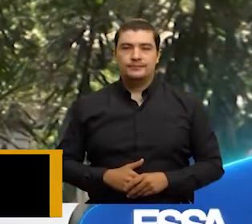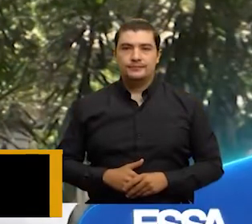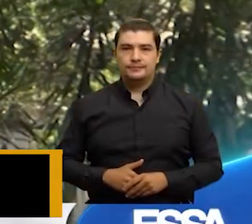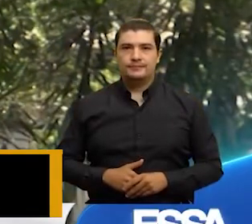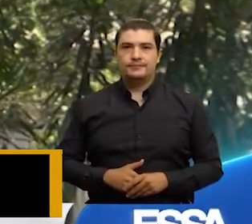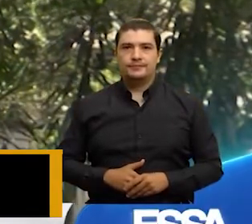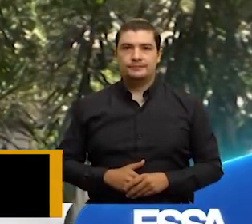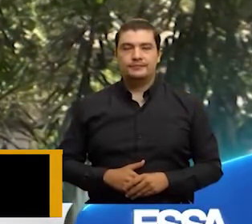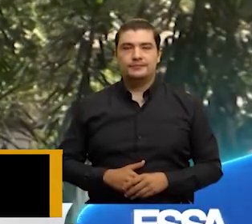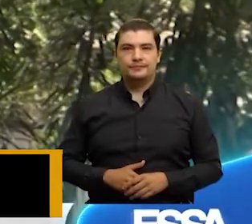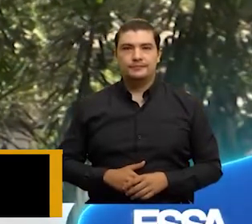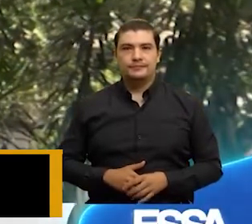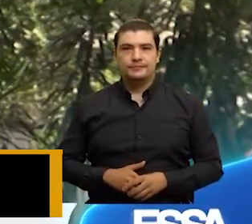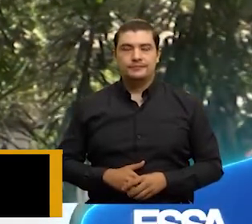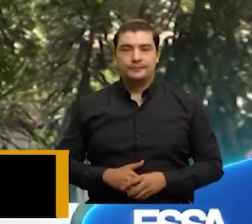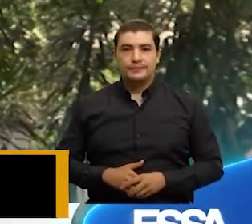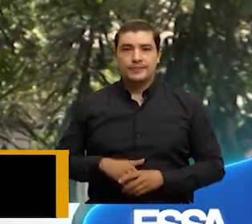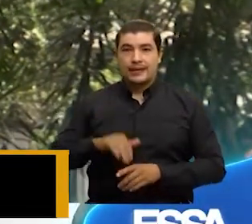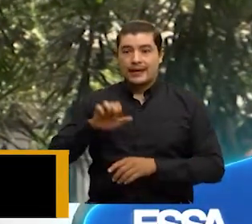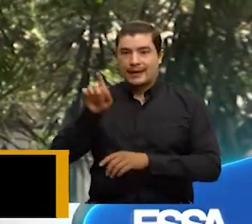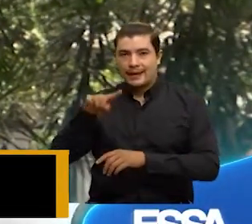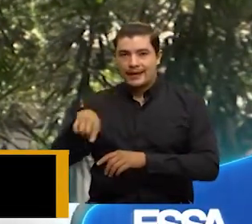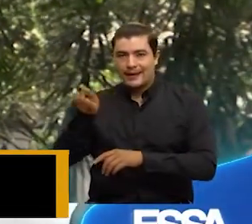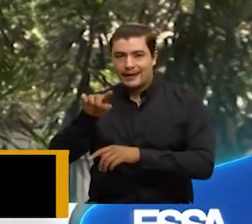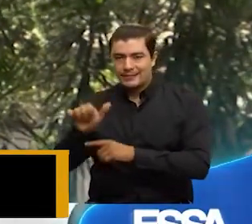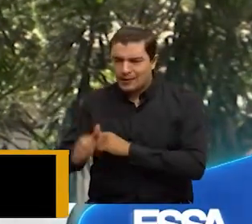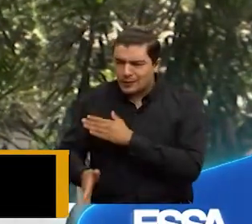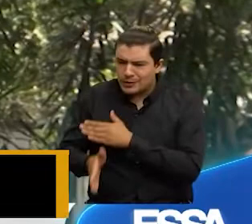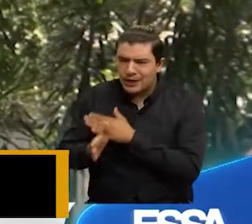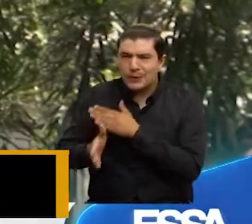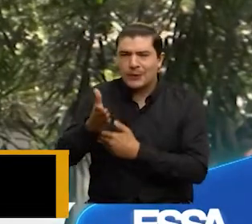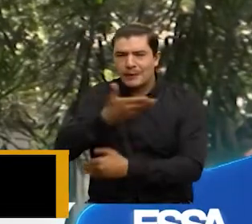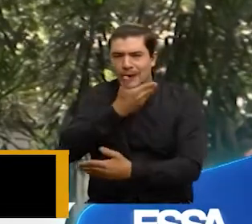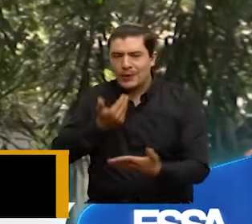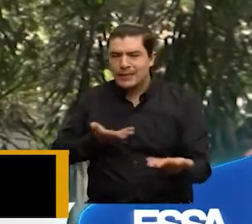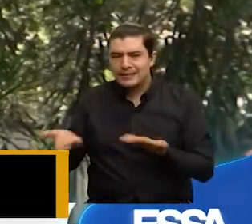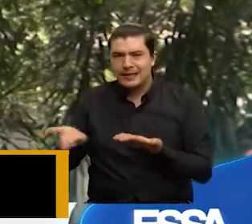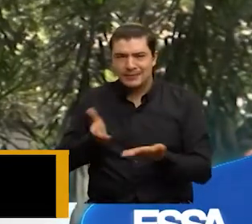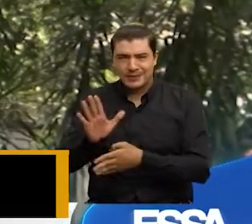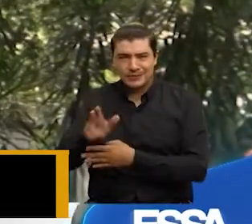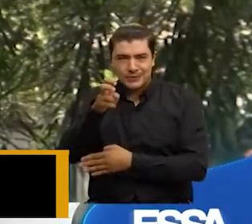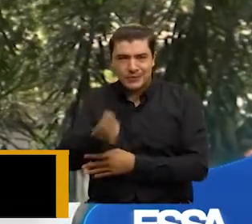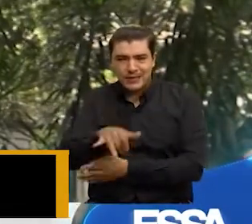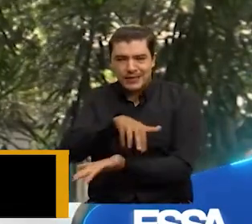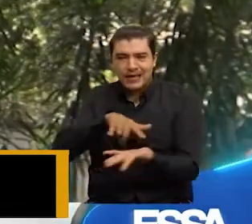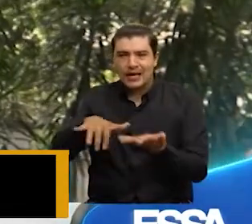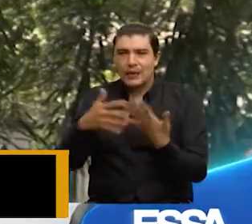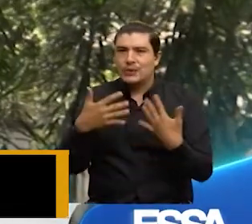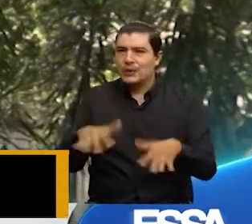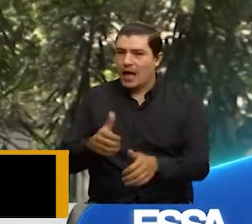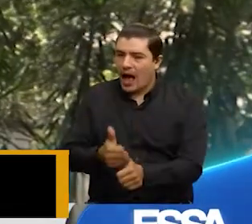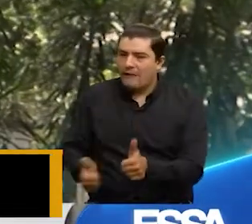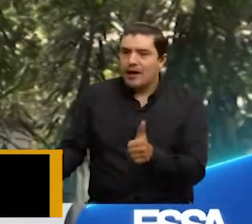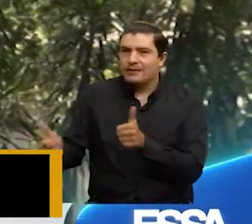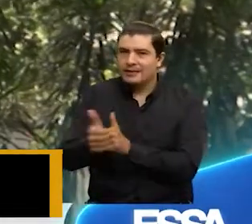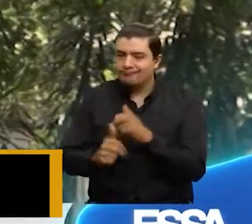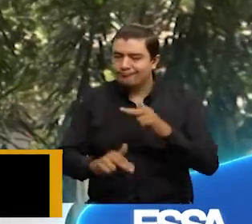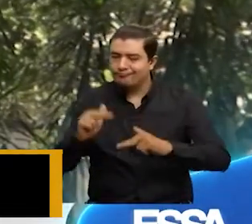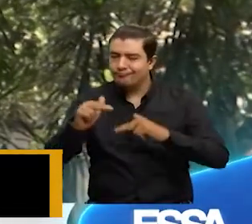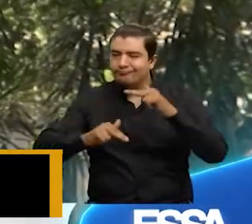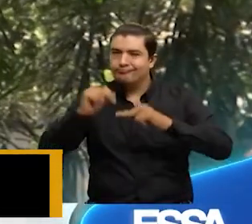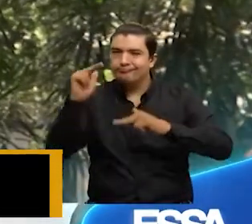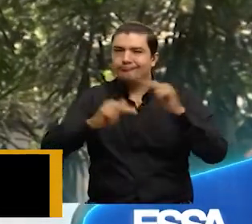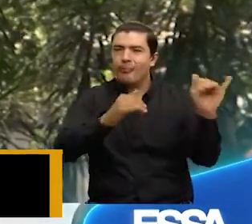Con el propósito de mejorar la continuidad y confiabilidad del servicio de energía eléctrica en el sur de Santander, avanzan las obras de expansión del